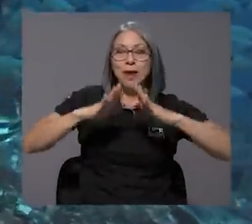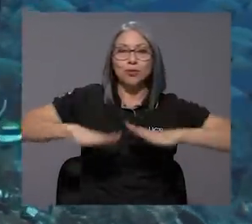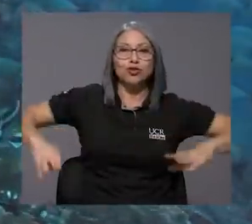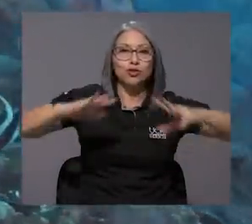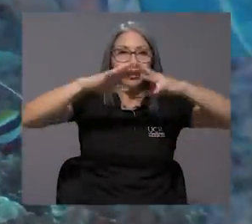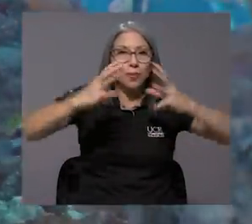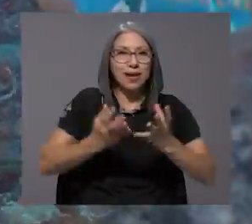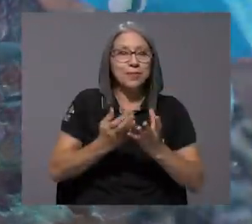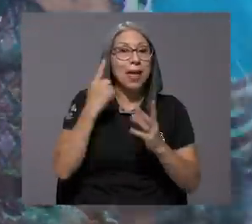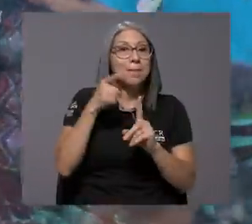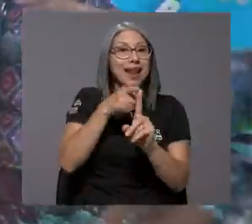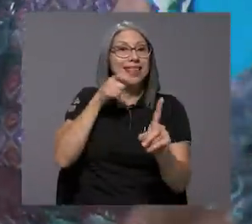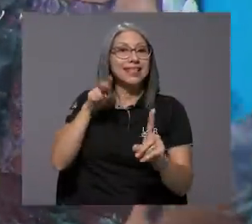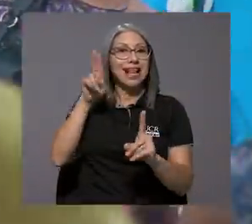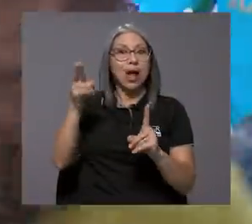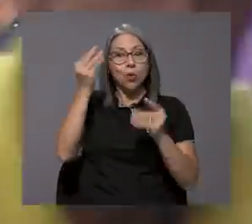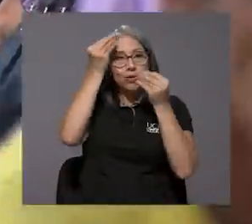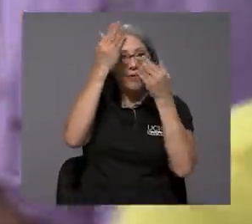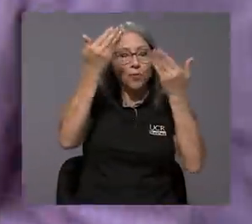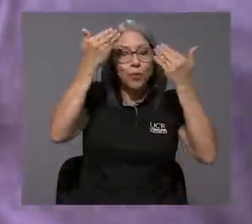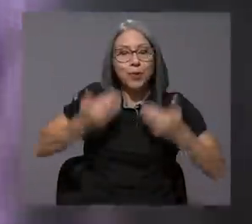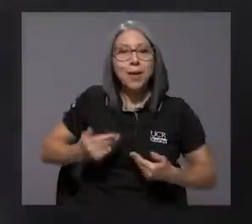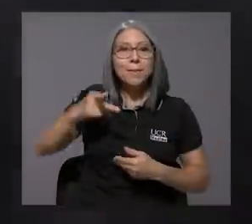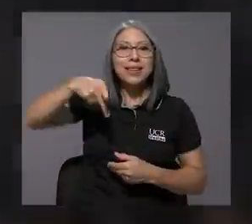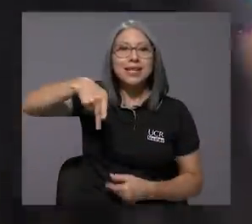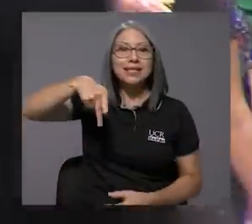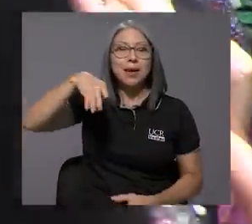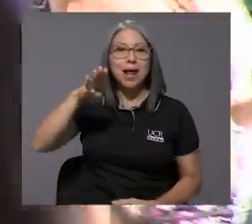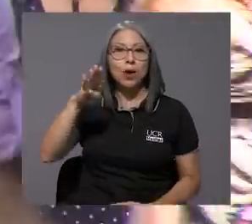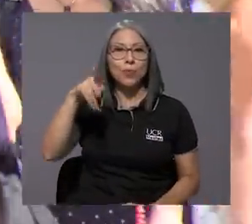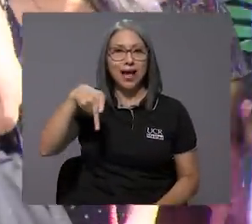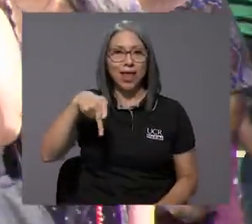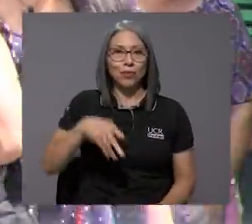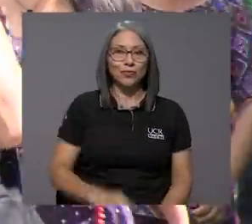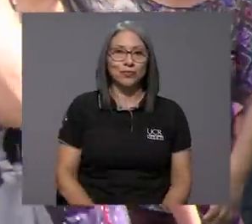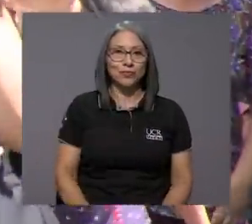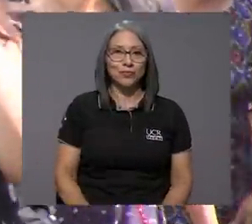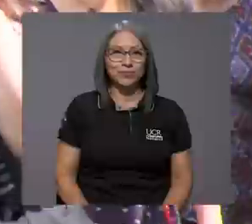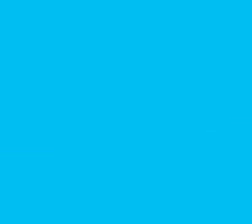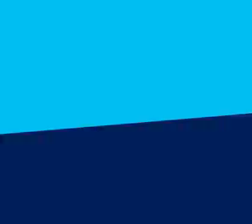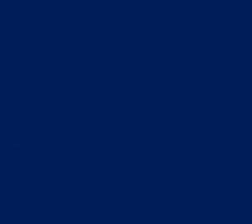planeta. Para Desde la U, reportó Patricia Blanco Picado.